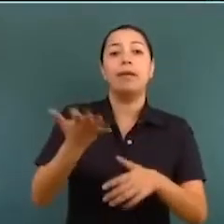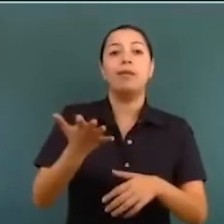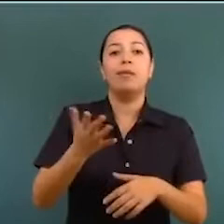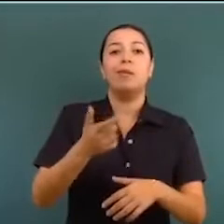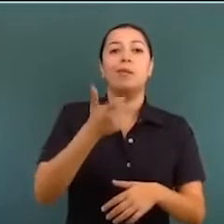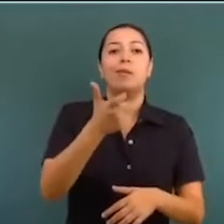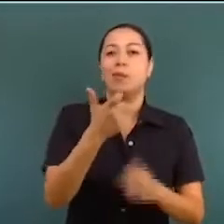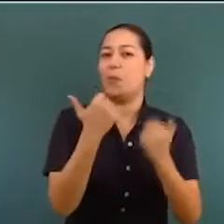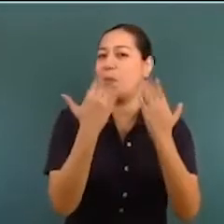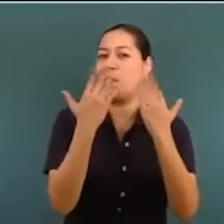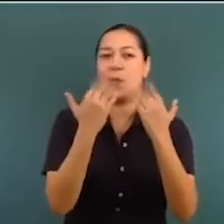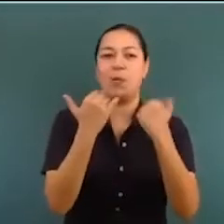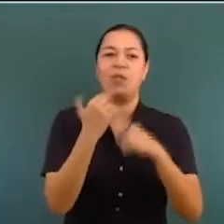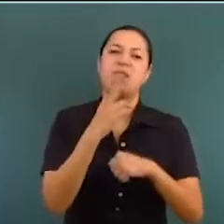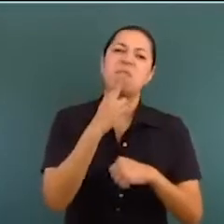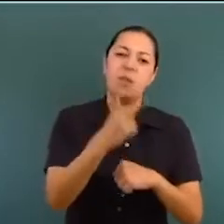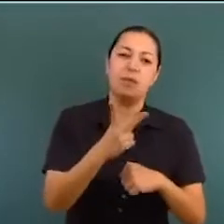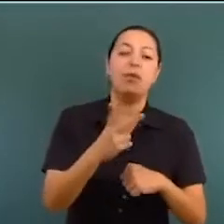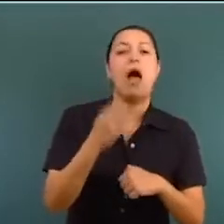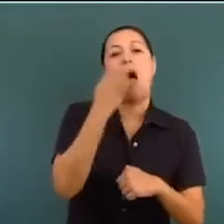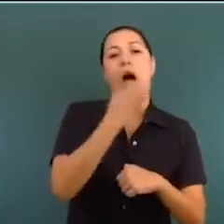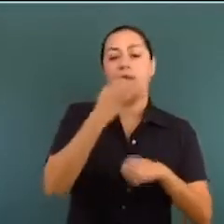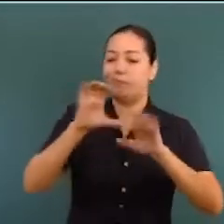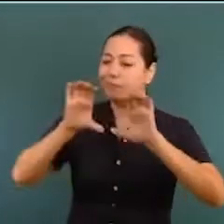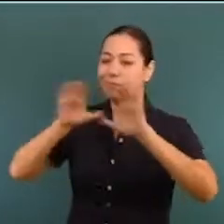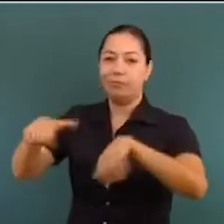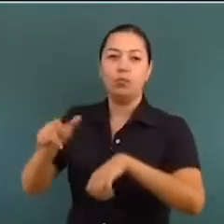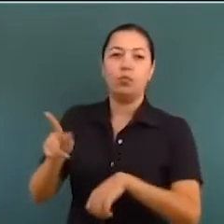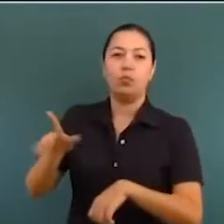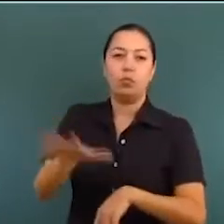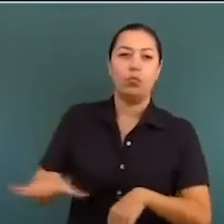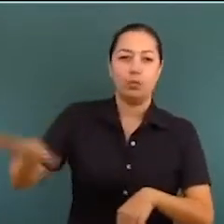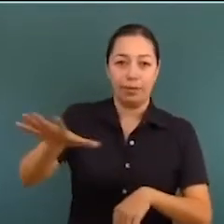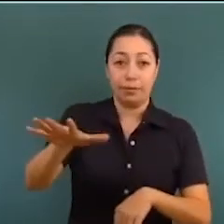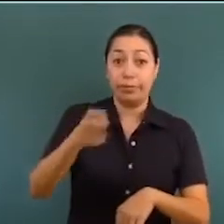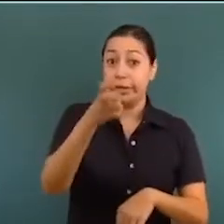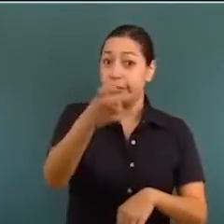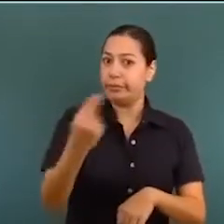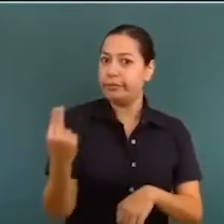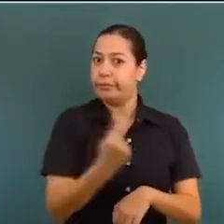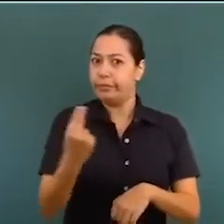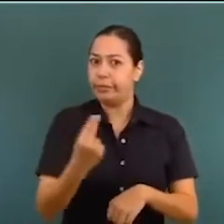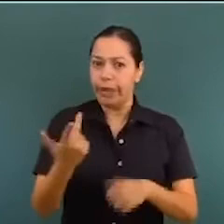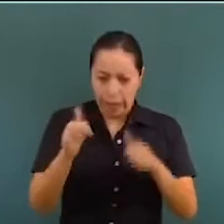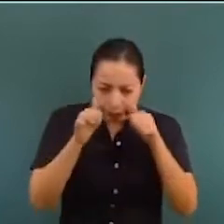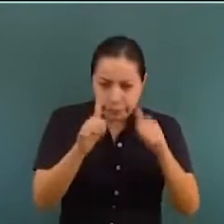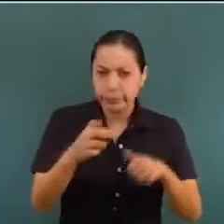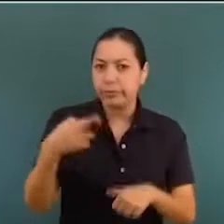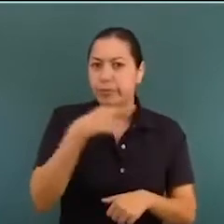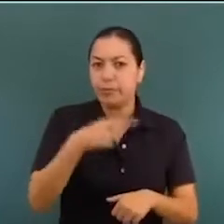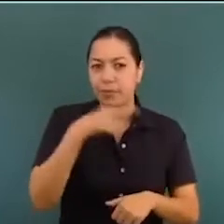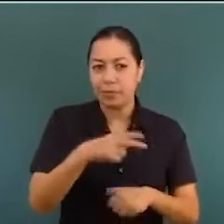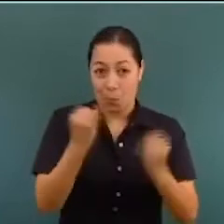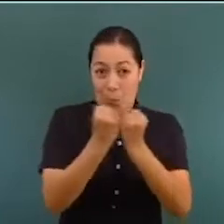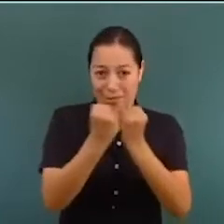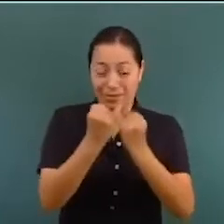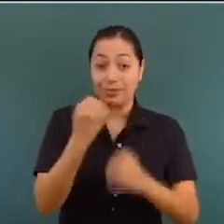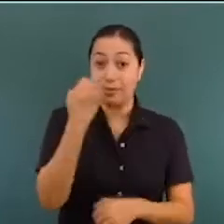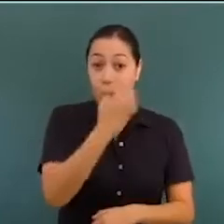lo tenemos que resolver. Y también que no cierren las escuelas particulares, buscar